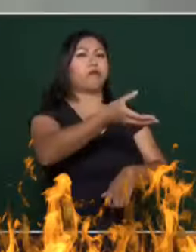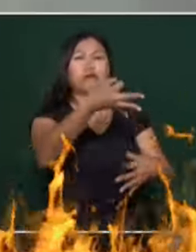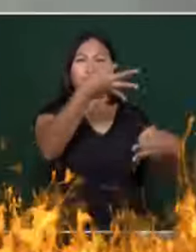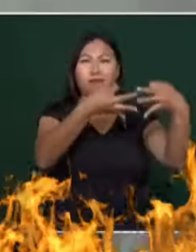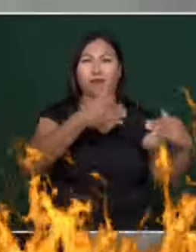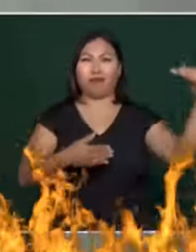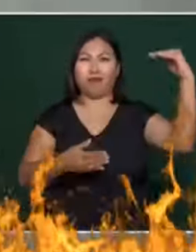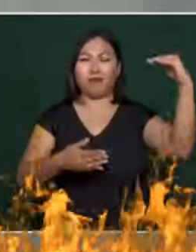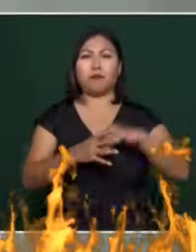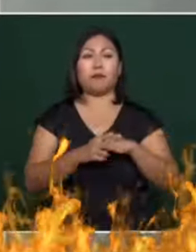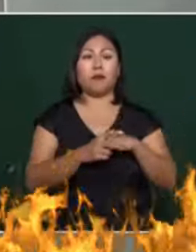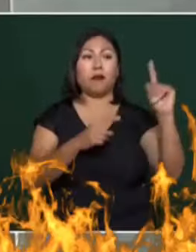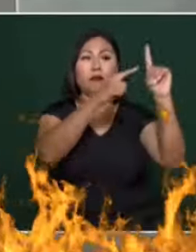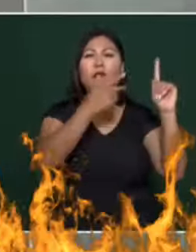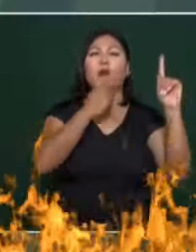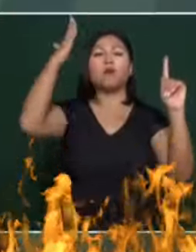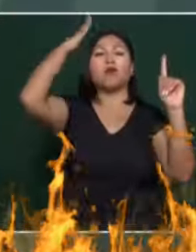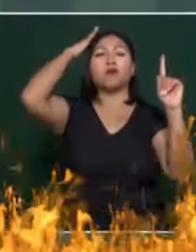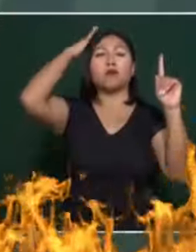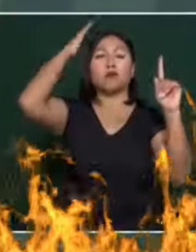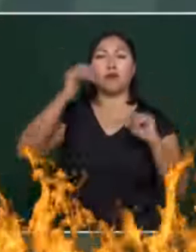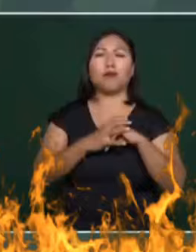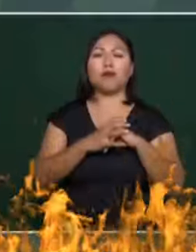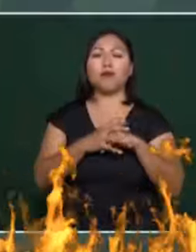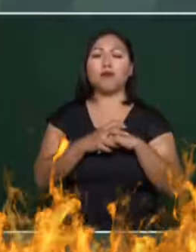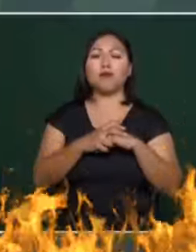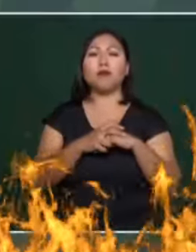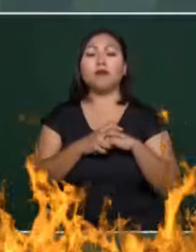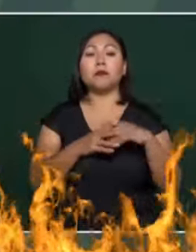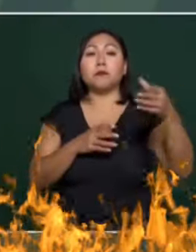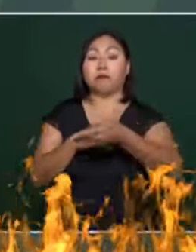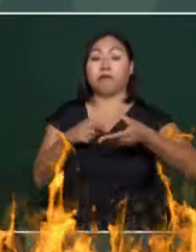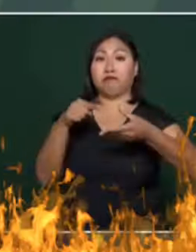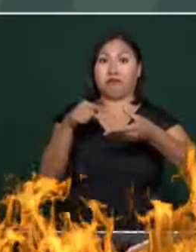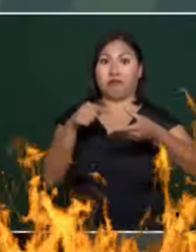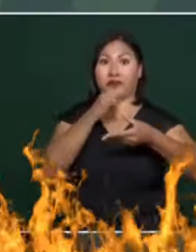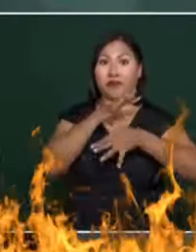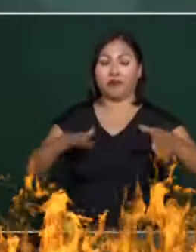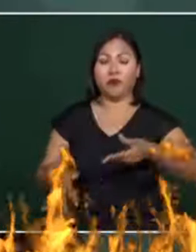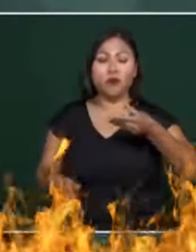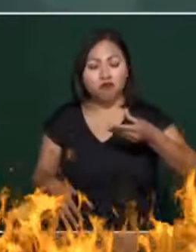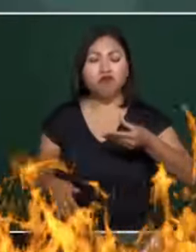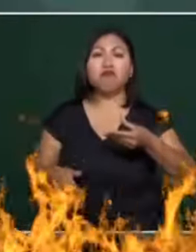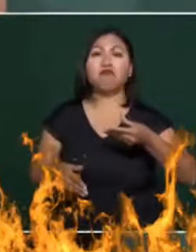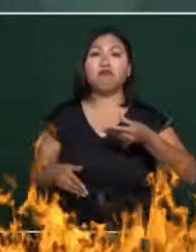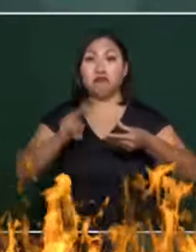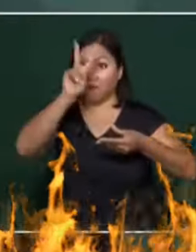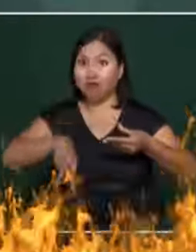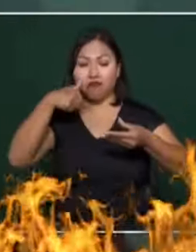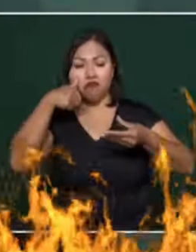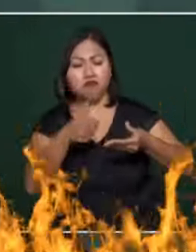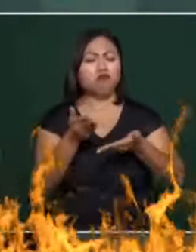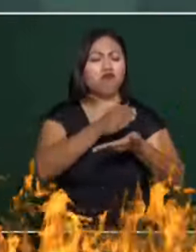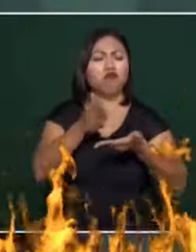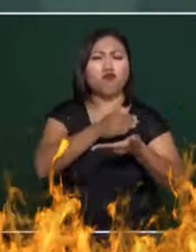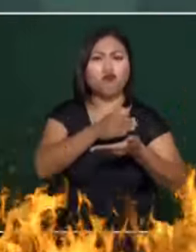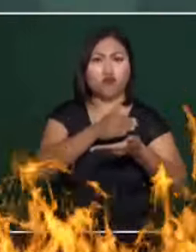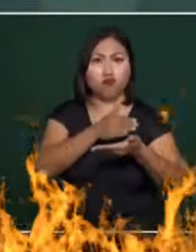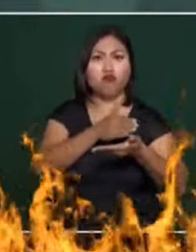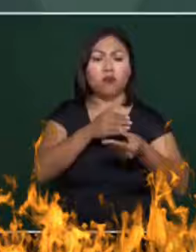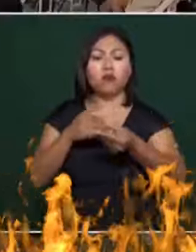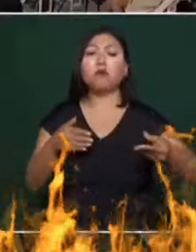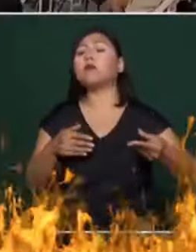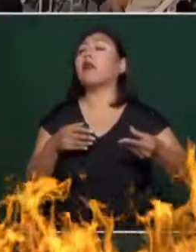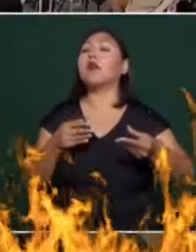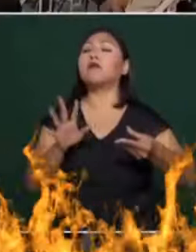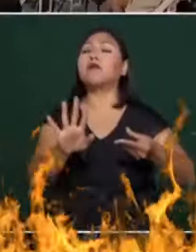y el señor ministro ese defensor del expediente votó a favor